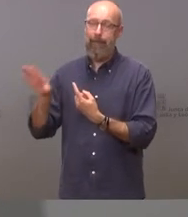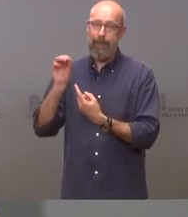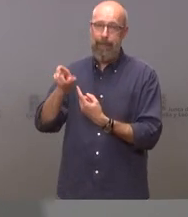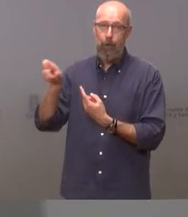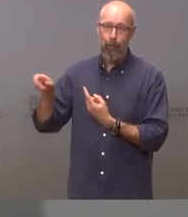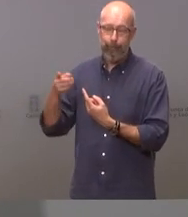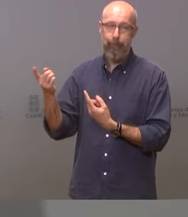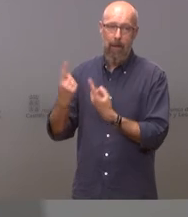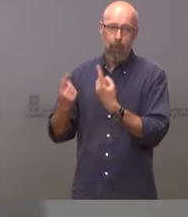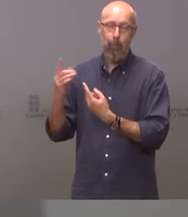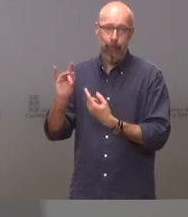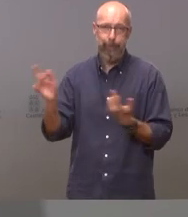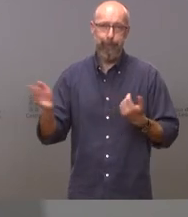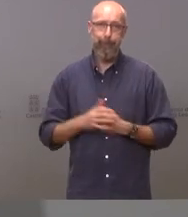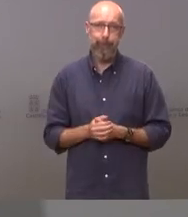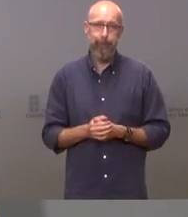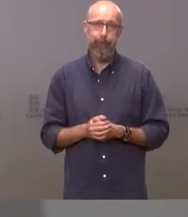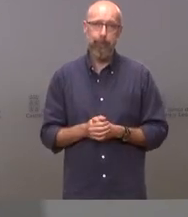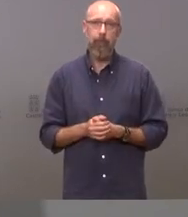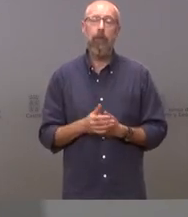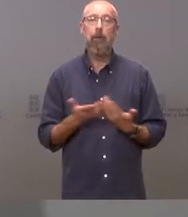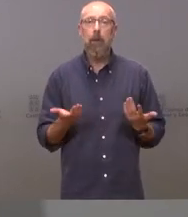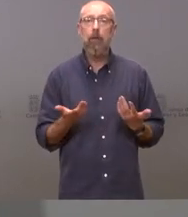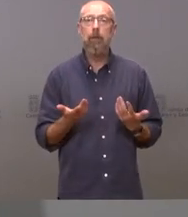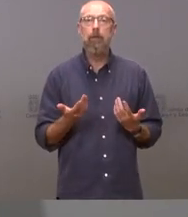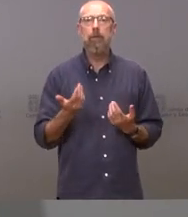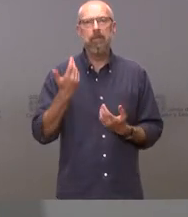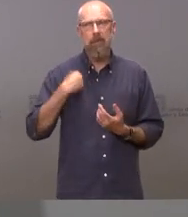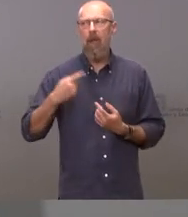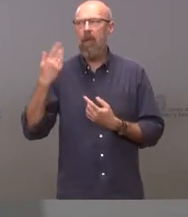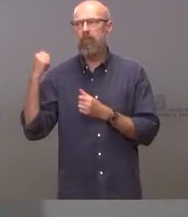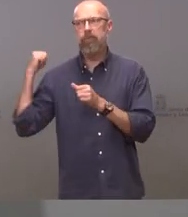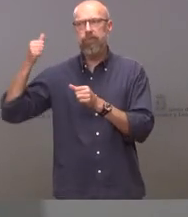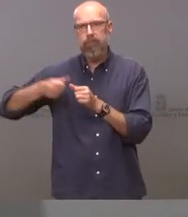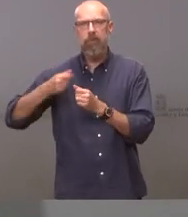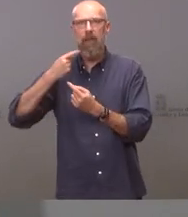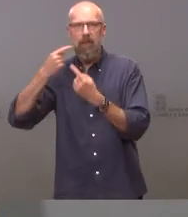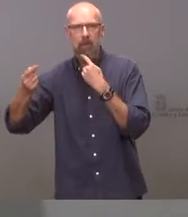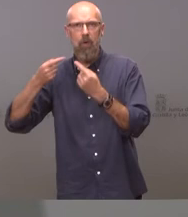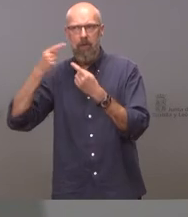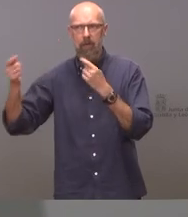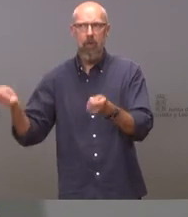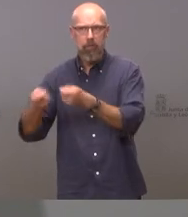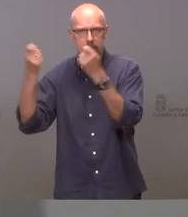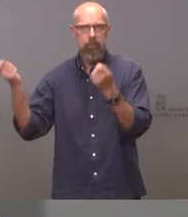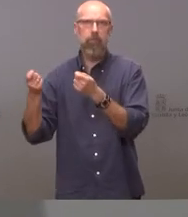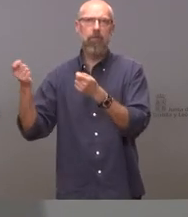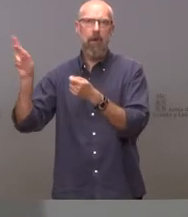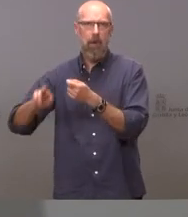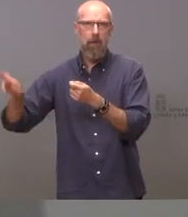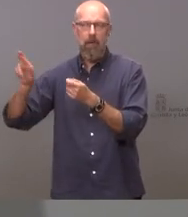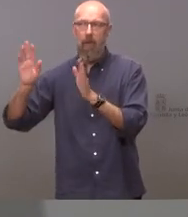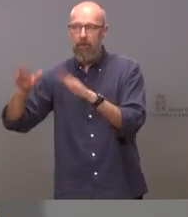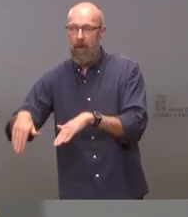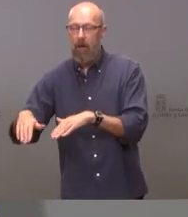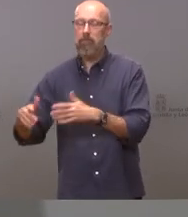entiendo que haya disgustos notables pues claro después de todas las cosas que se han dicho y se han dicho y se han escrito y se han redicho pues